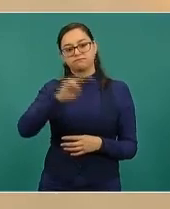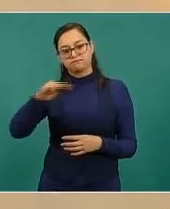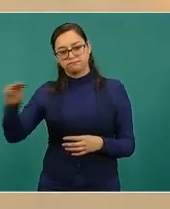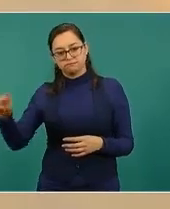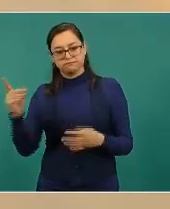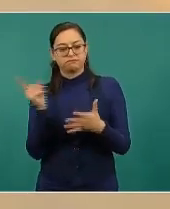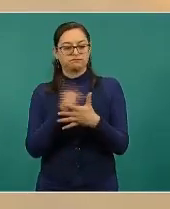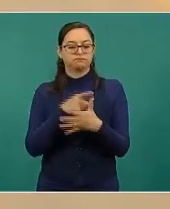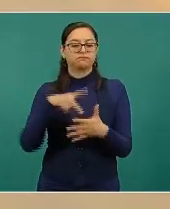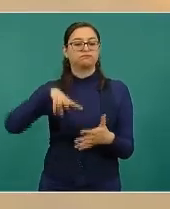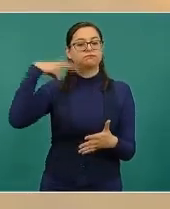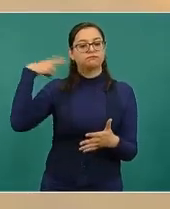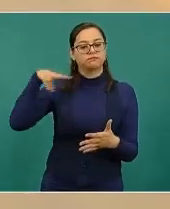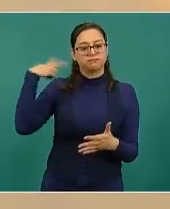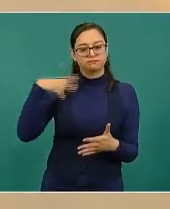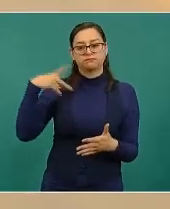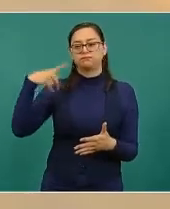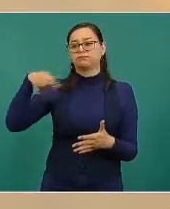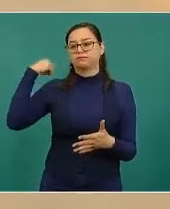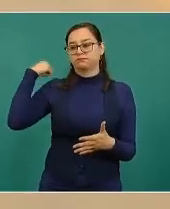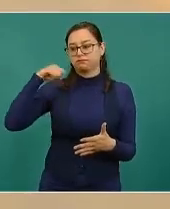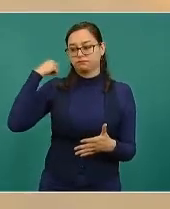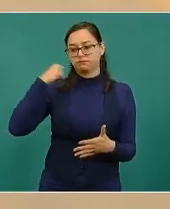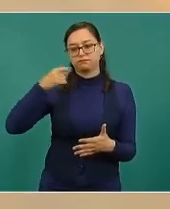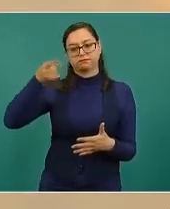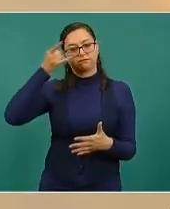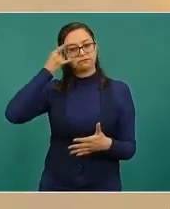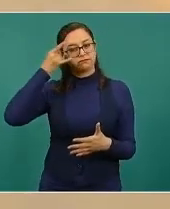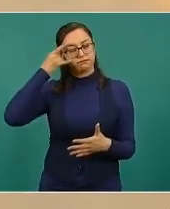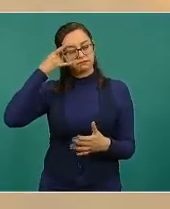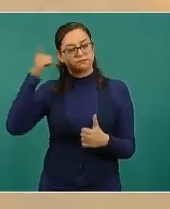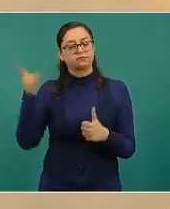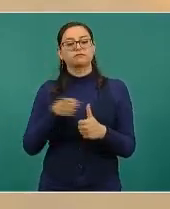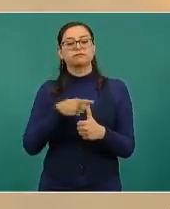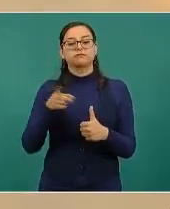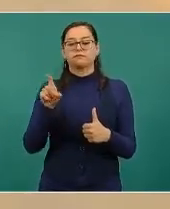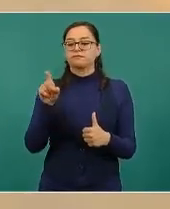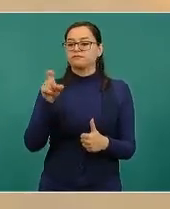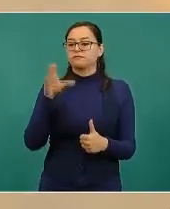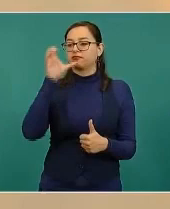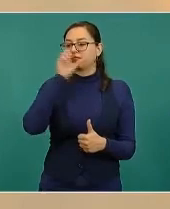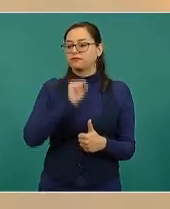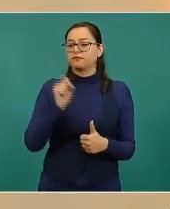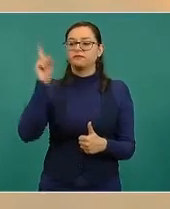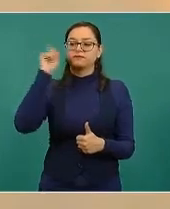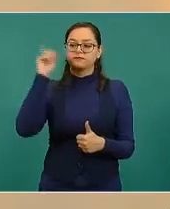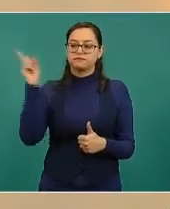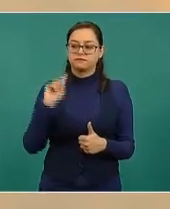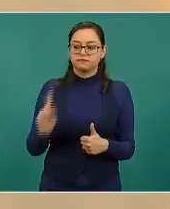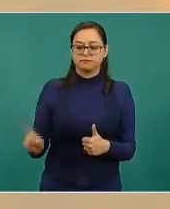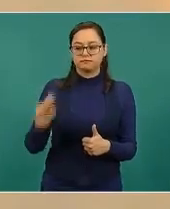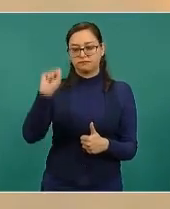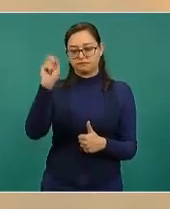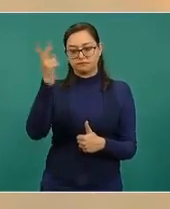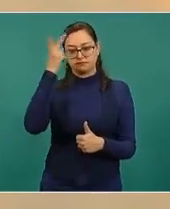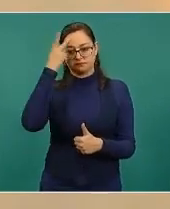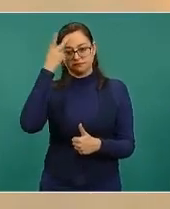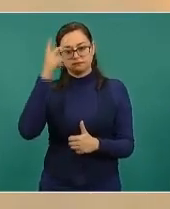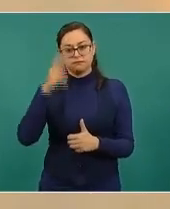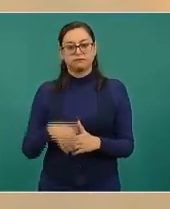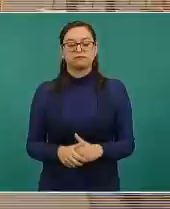Veracruz, Tabasco y Campeche. Y la ruta 6, Aguascalientes, Zacatecas y San Luis Potosí.